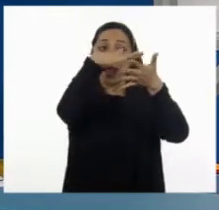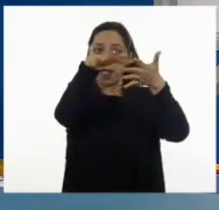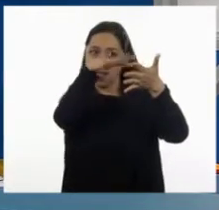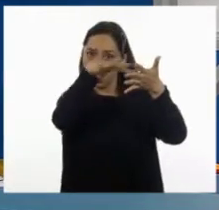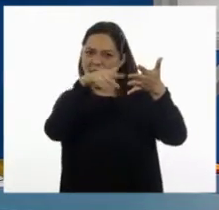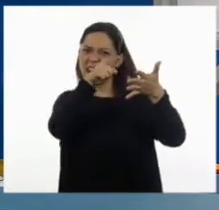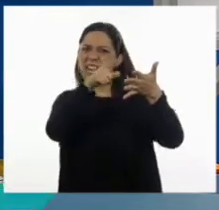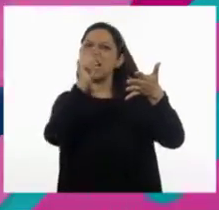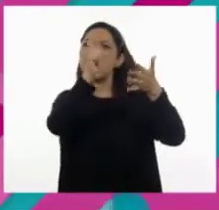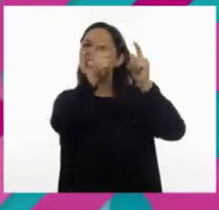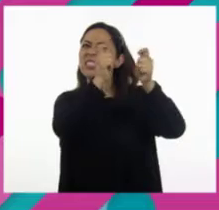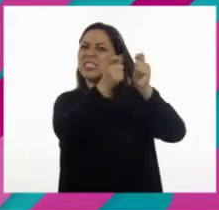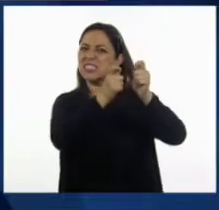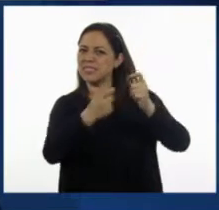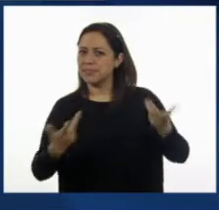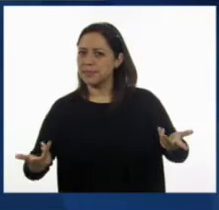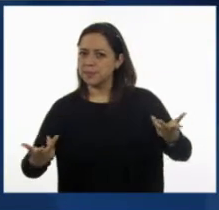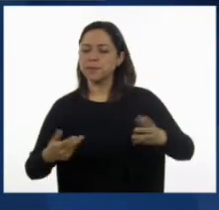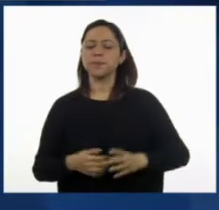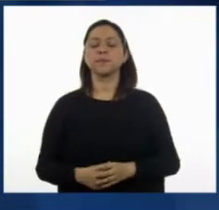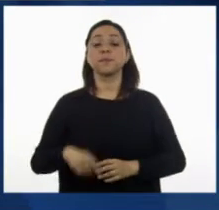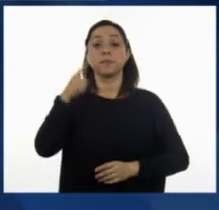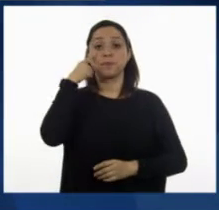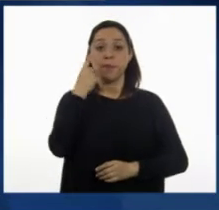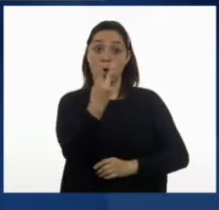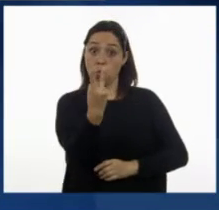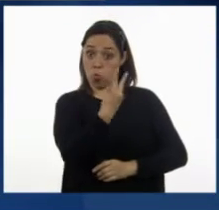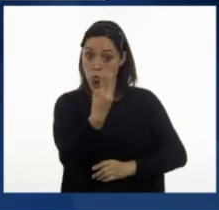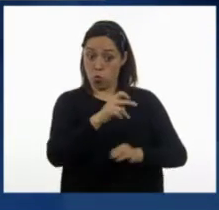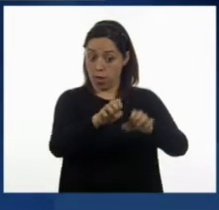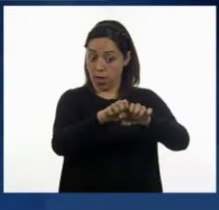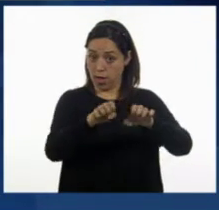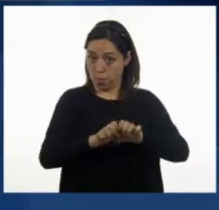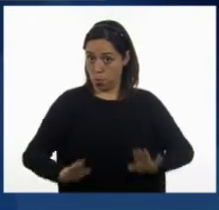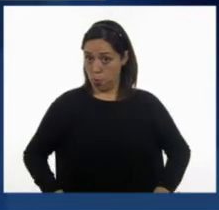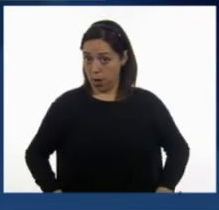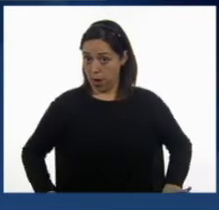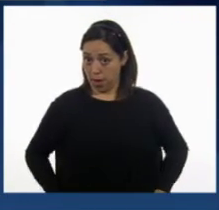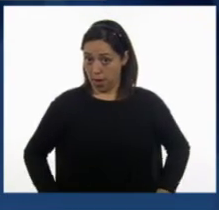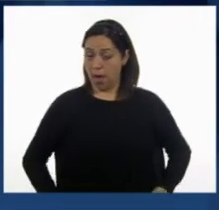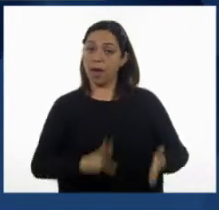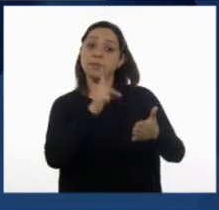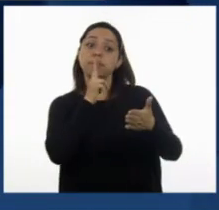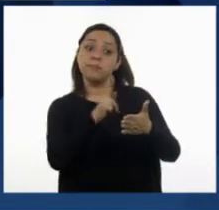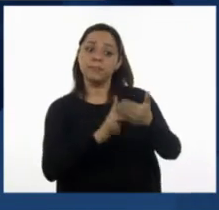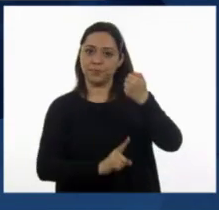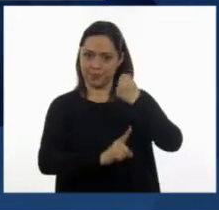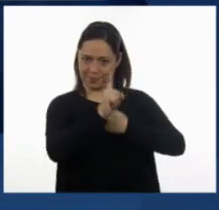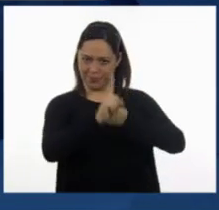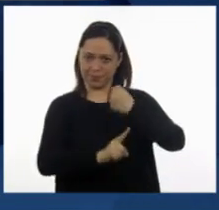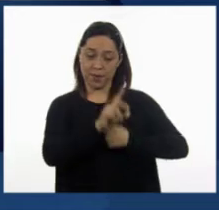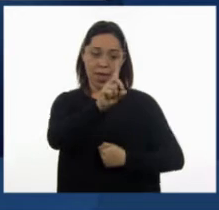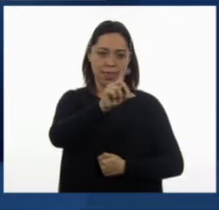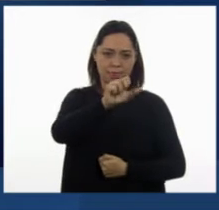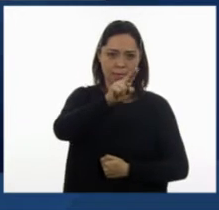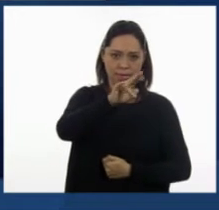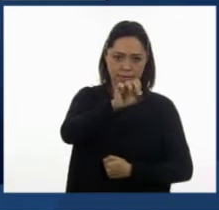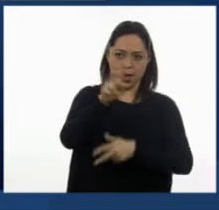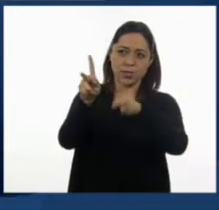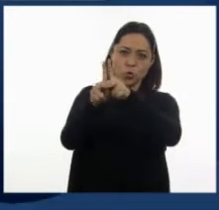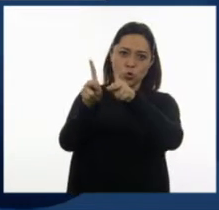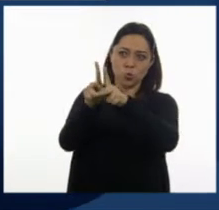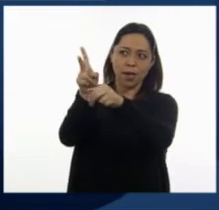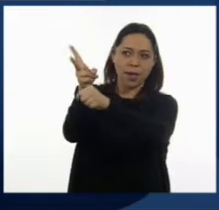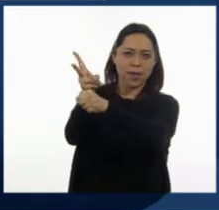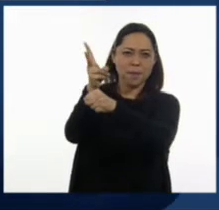Por supuesto que sí. En parejas, resuelvan el siguiente problema. Daniel invitó a sus primos Isaac,